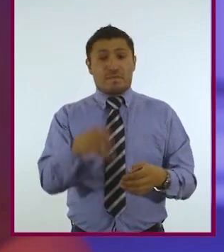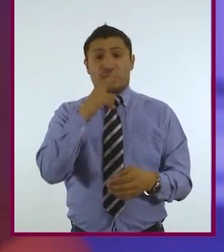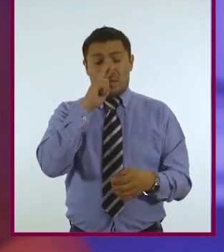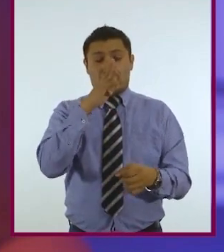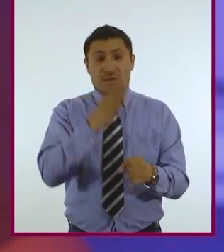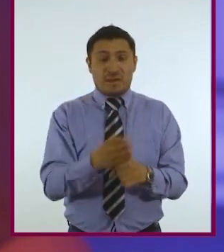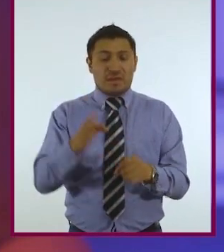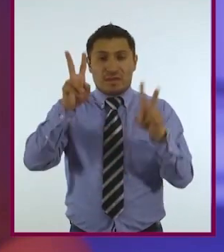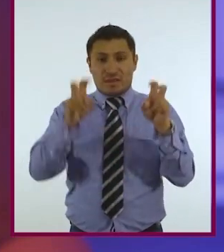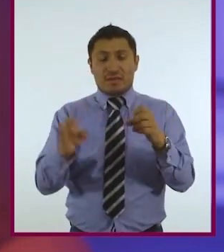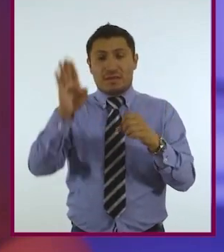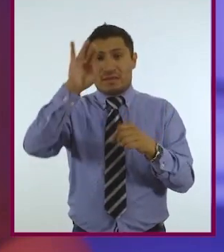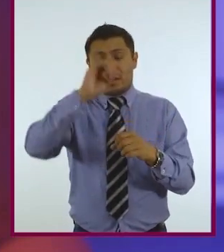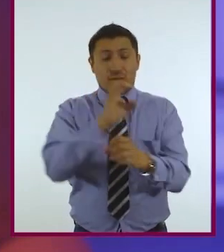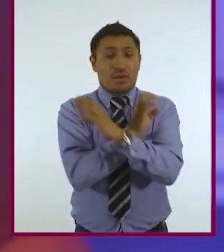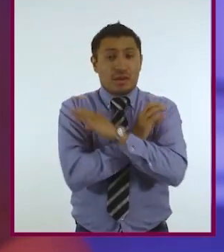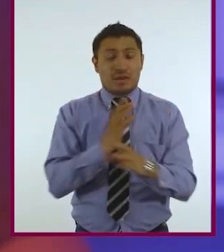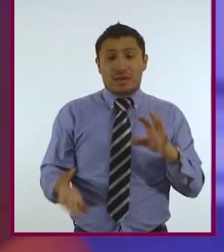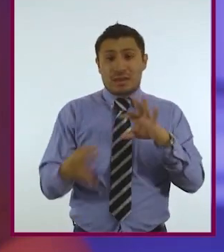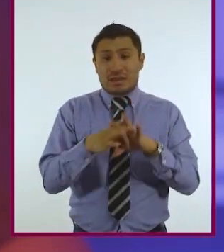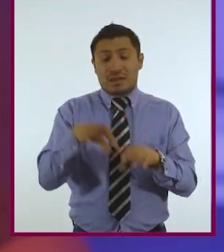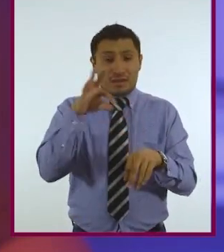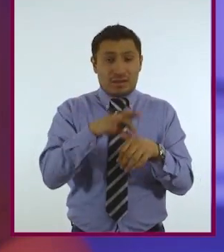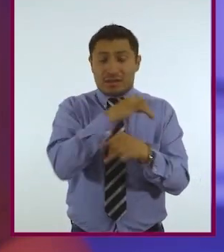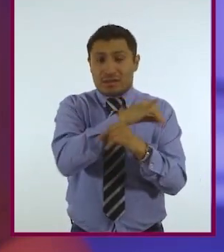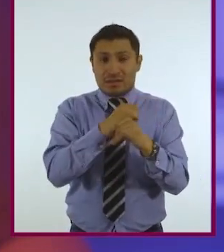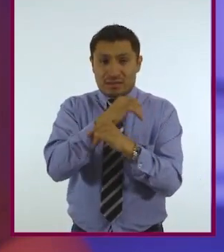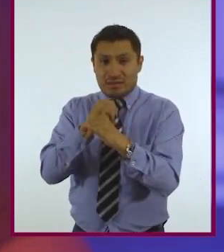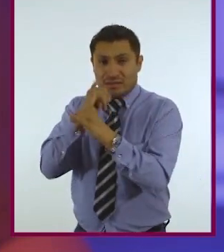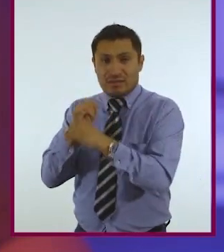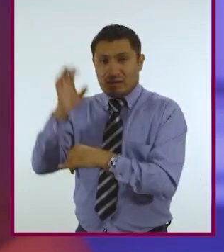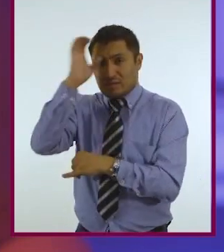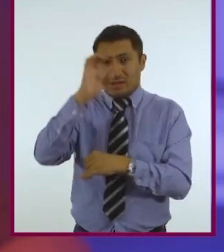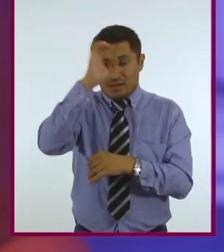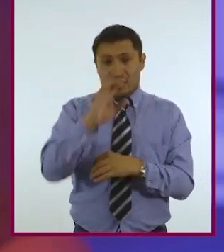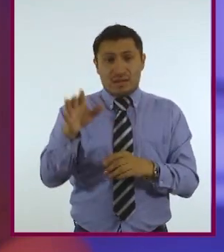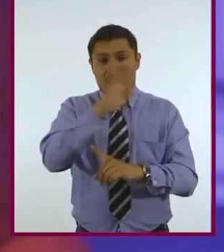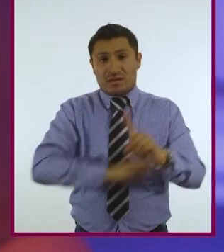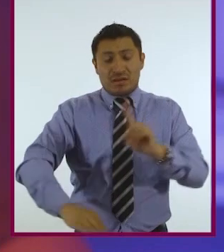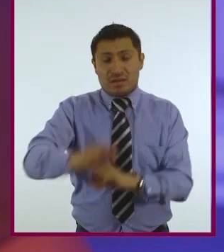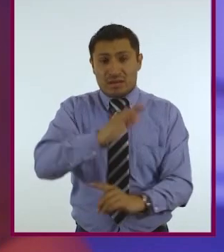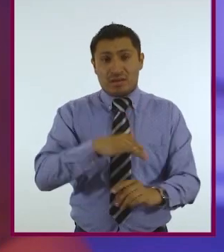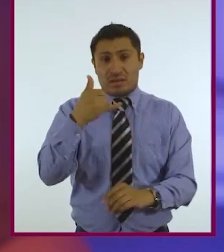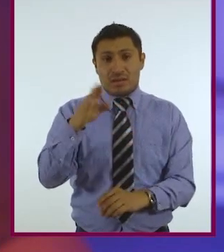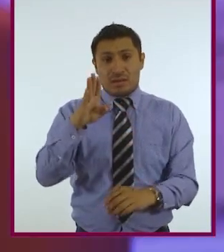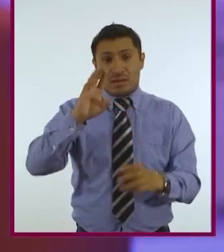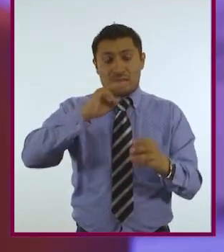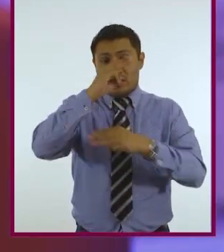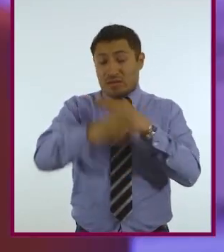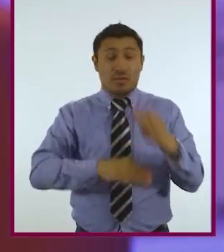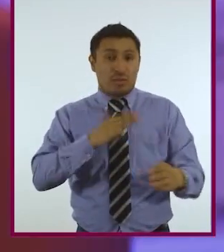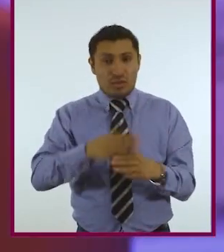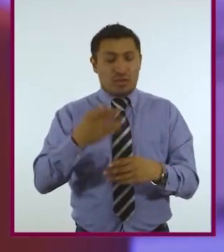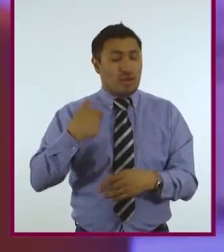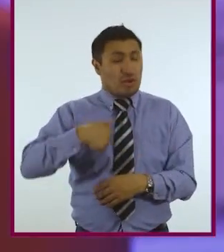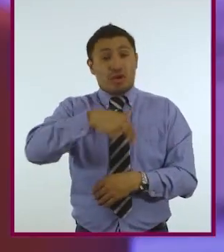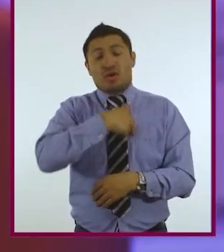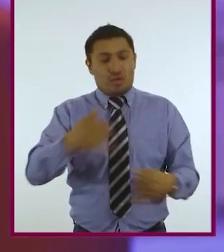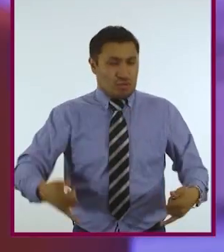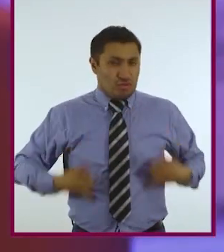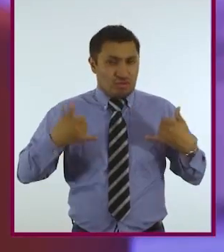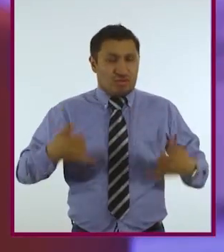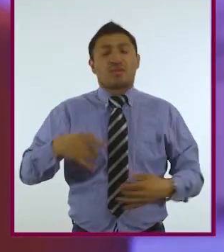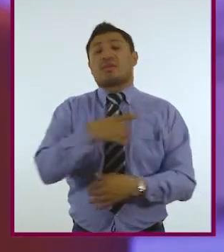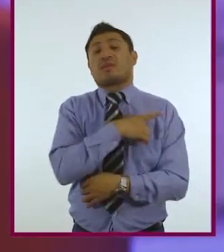múltiples temas de bioética relacionados con la medicina, la investigación científica, el medio ambiente y la biosfera. Nosotros y nosotros como